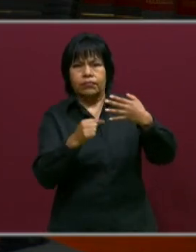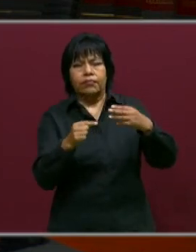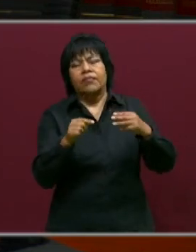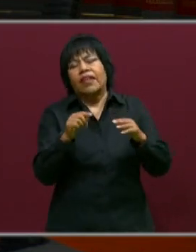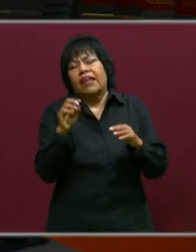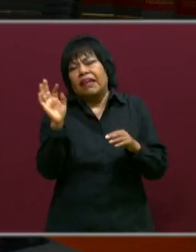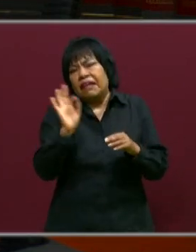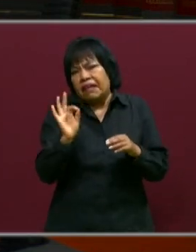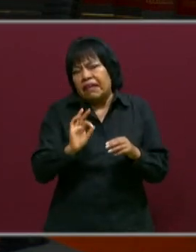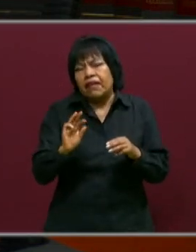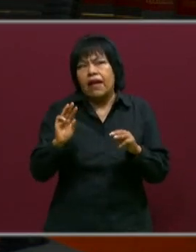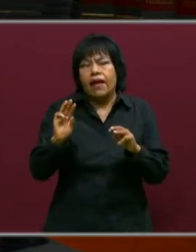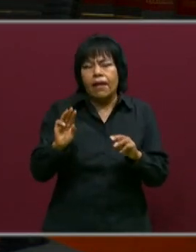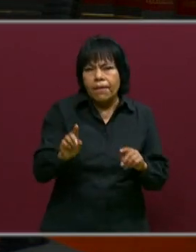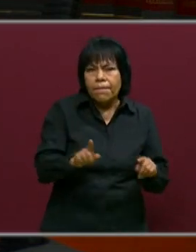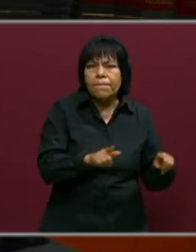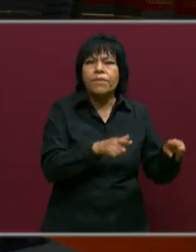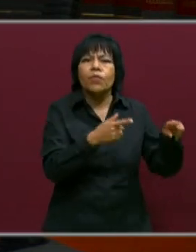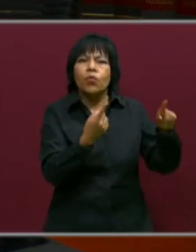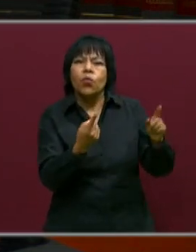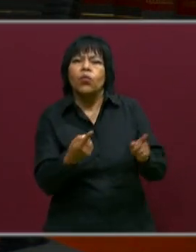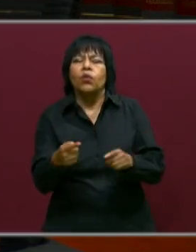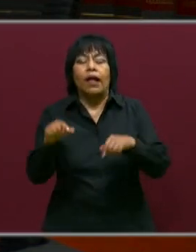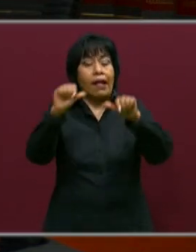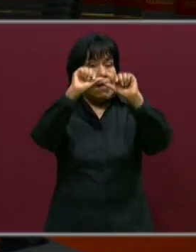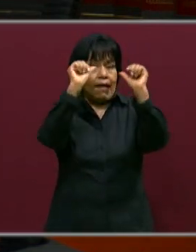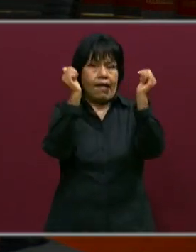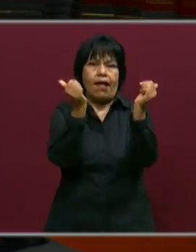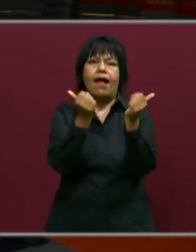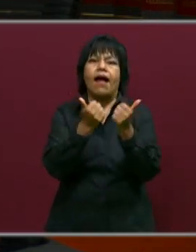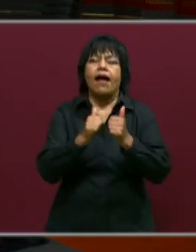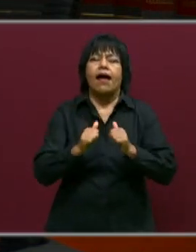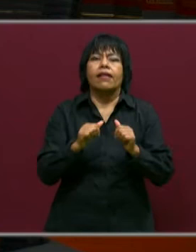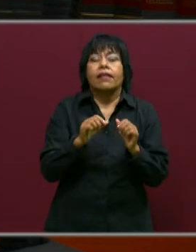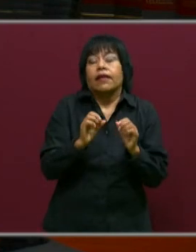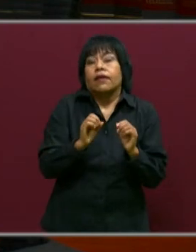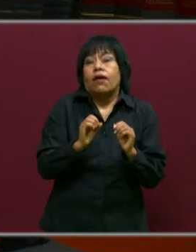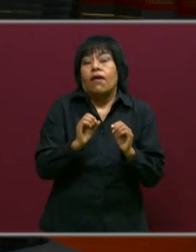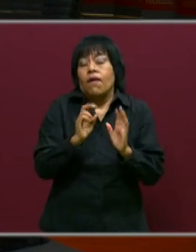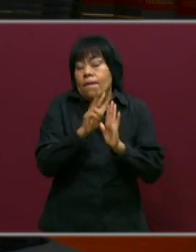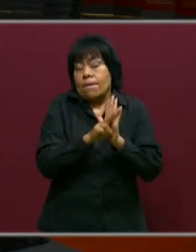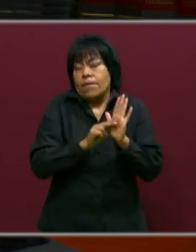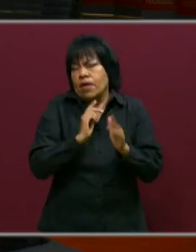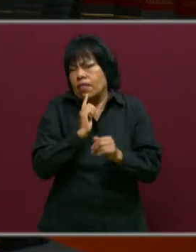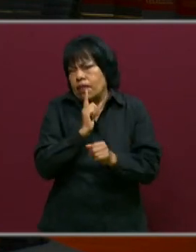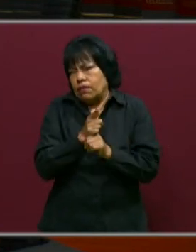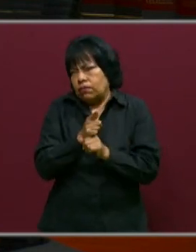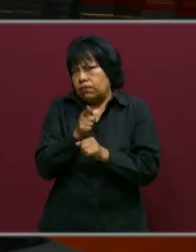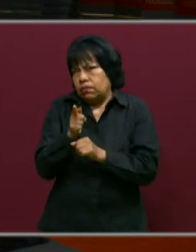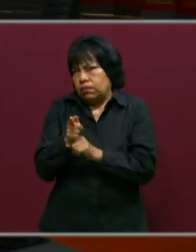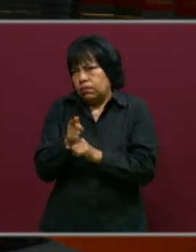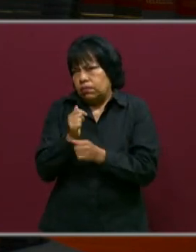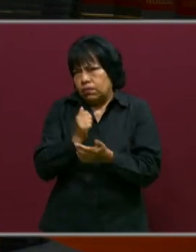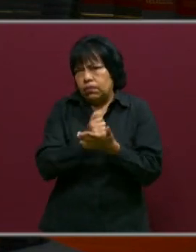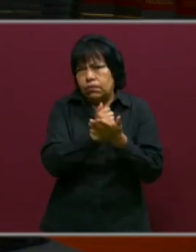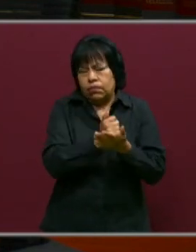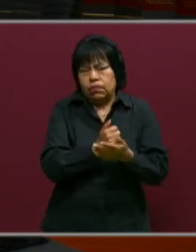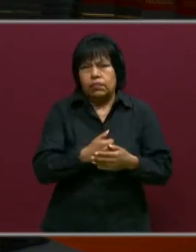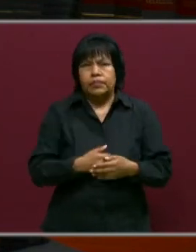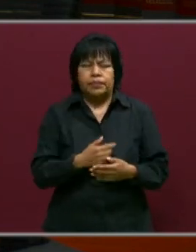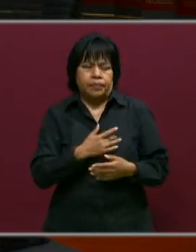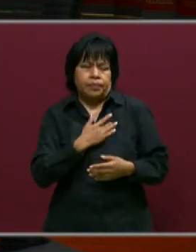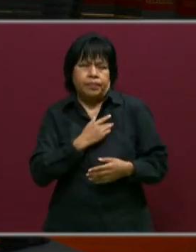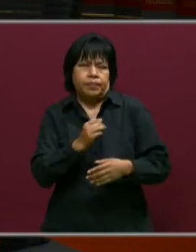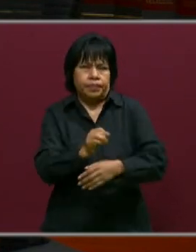música, nos hablan de las artes, de videos que nos ayuden al interior a